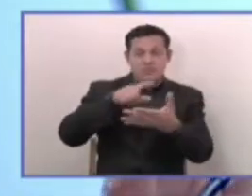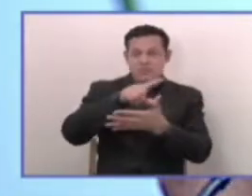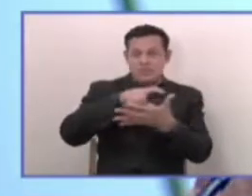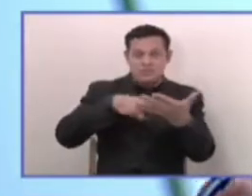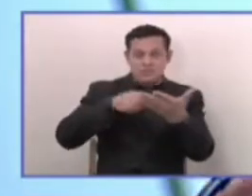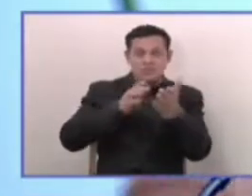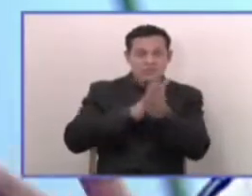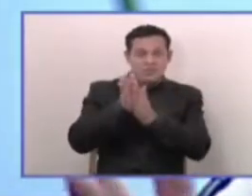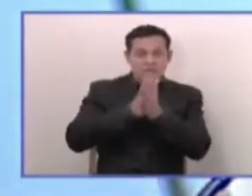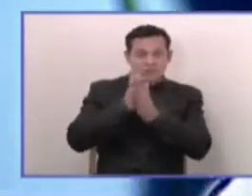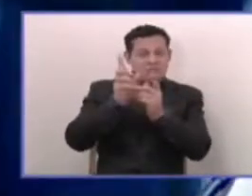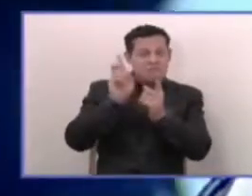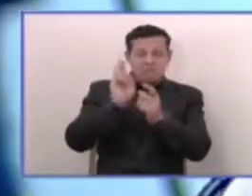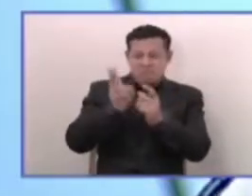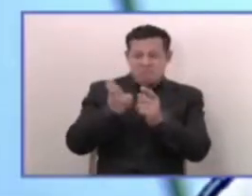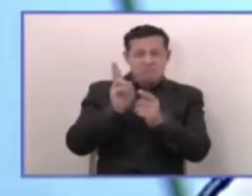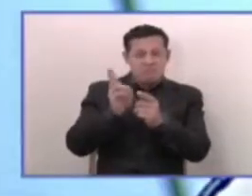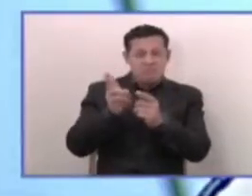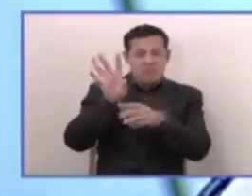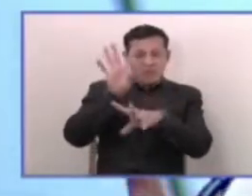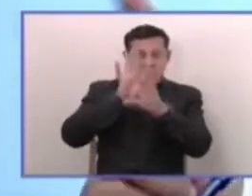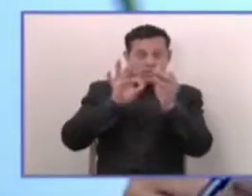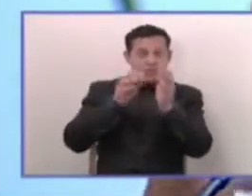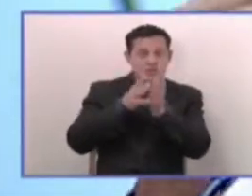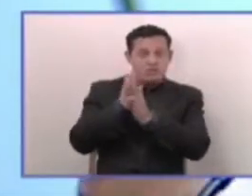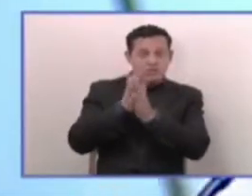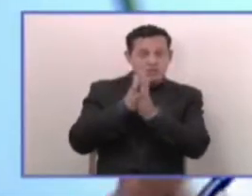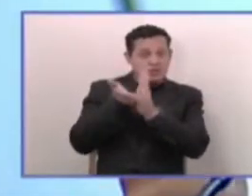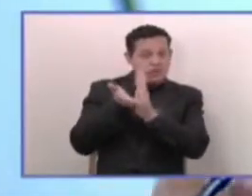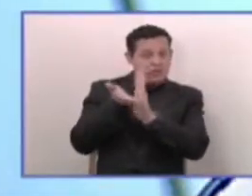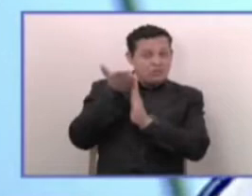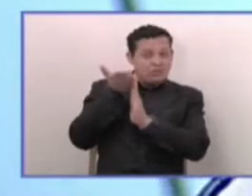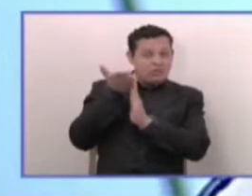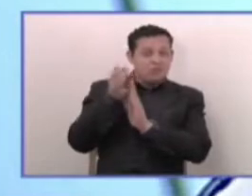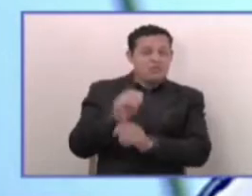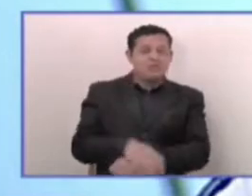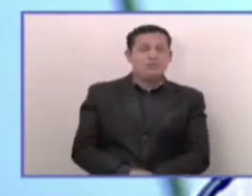Los intereses se mantienen y en algunos casos han aumentado.